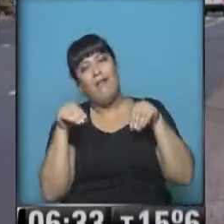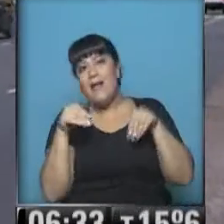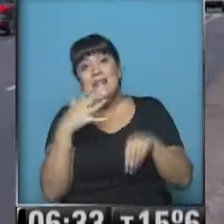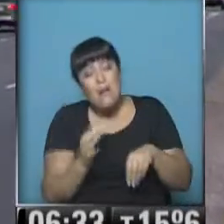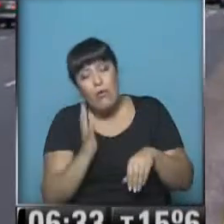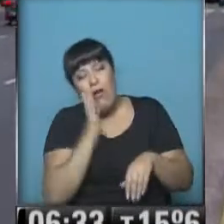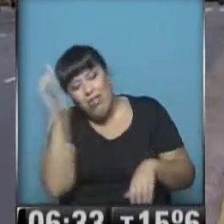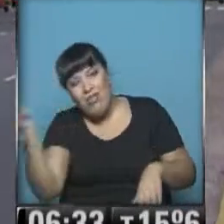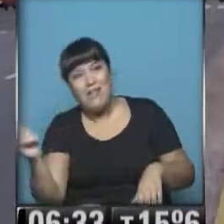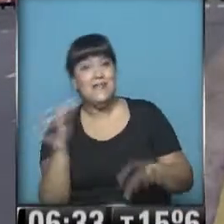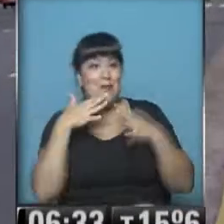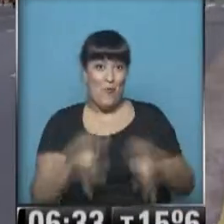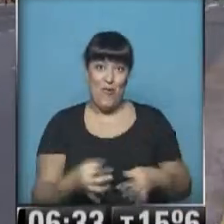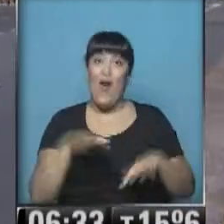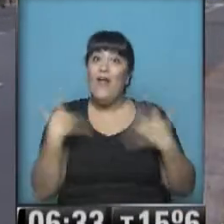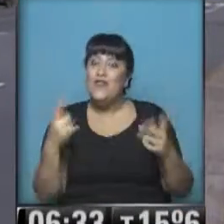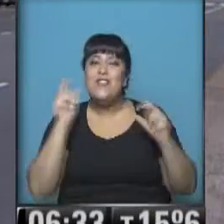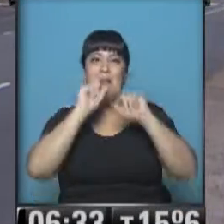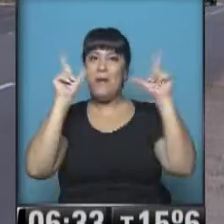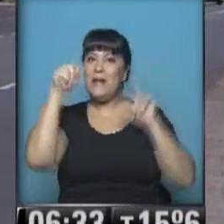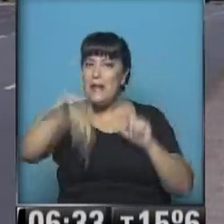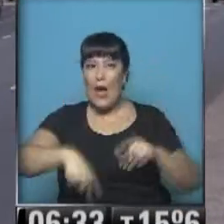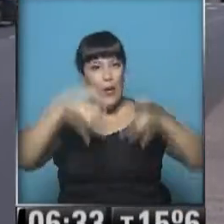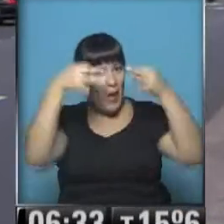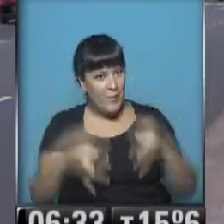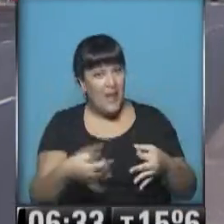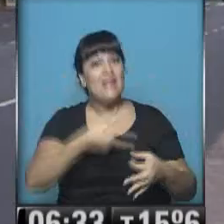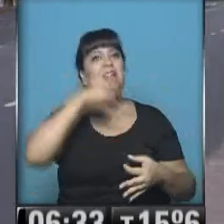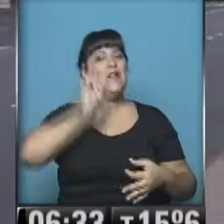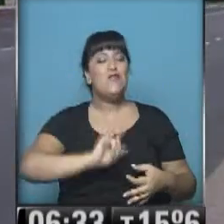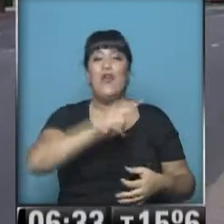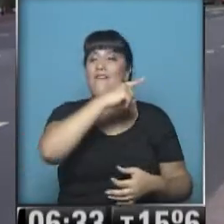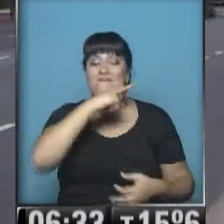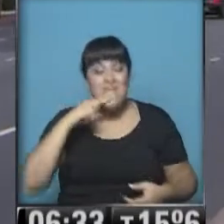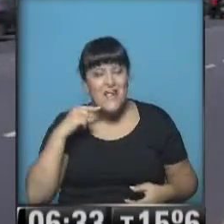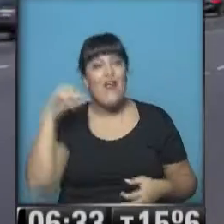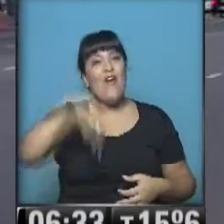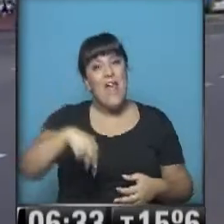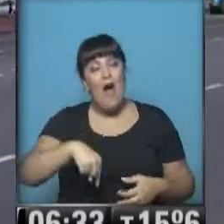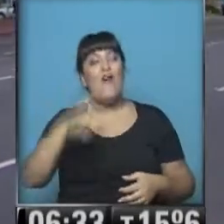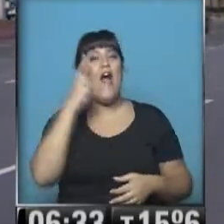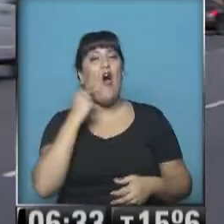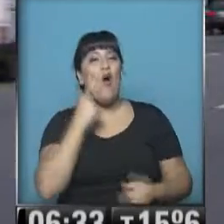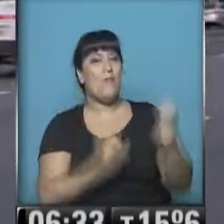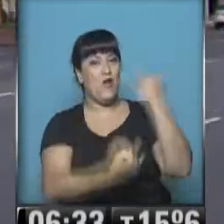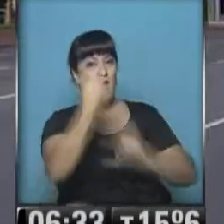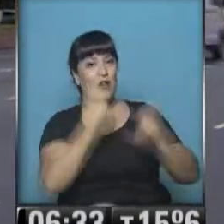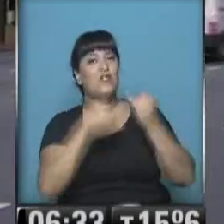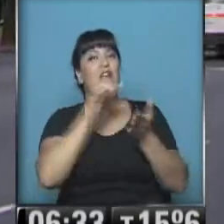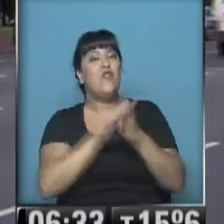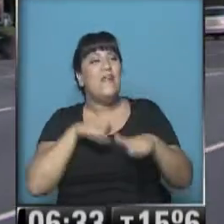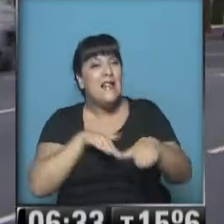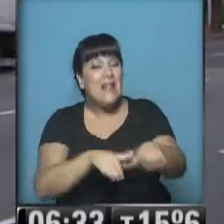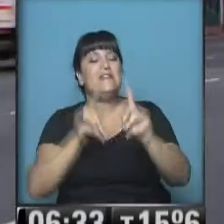te quedás dormido. Por eso, despertate como corresponde, desayunar rico, mientras Hugo Palamara nos cuenta el tránsito y los servicios.